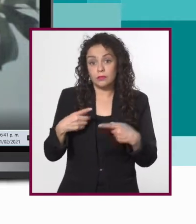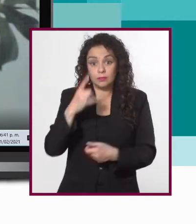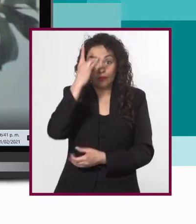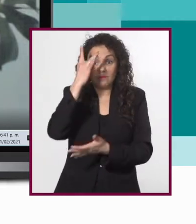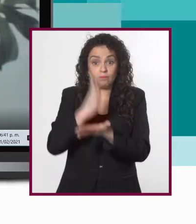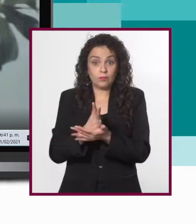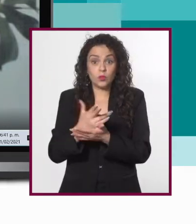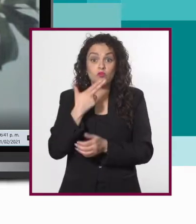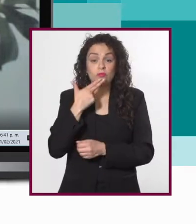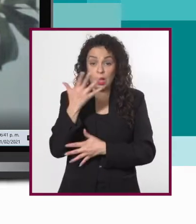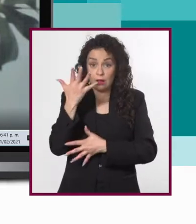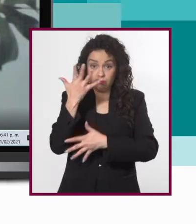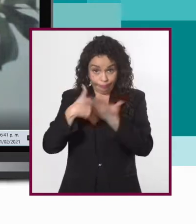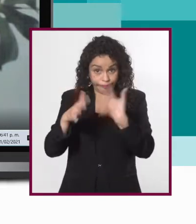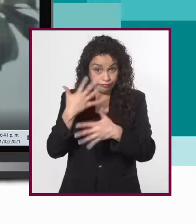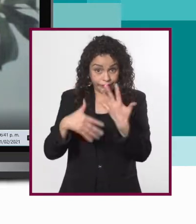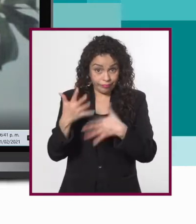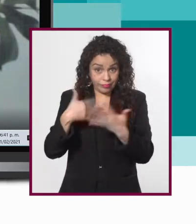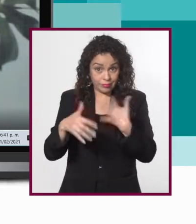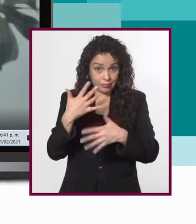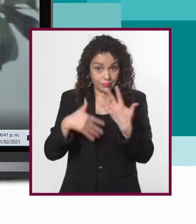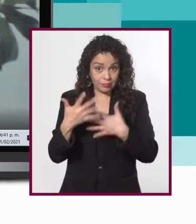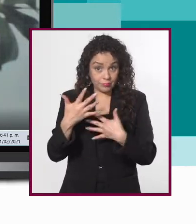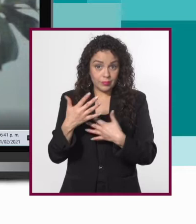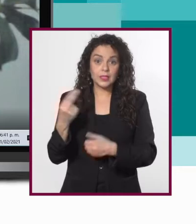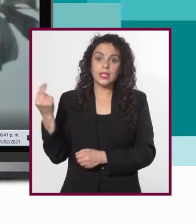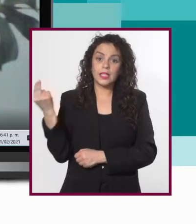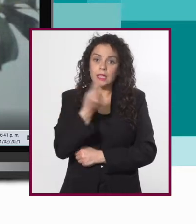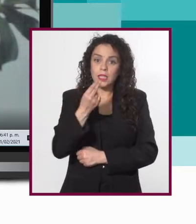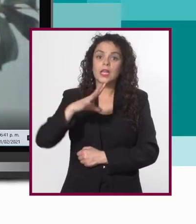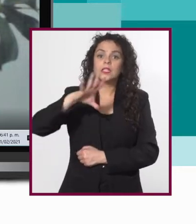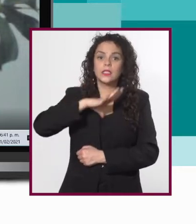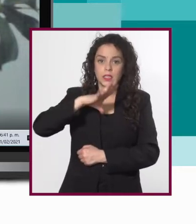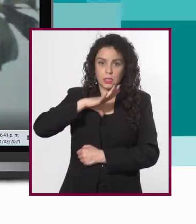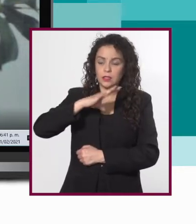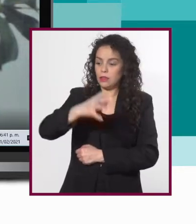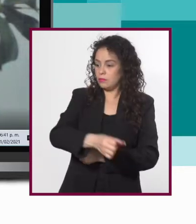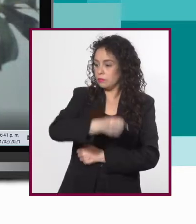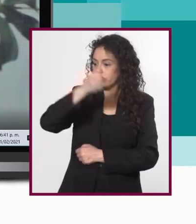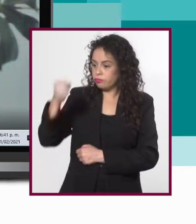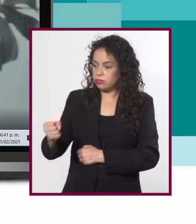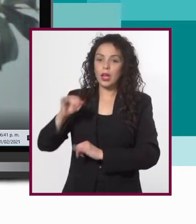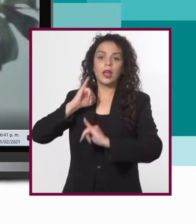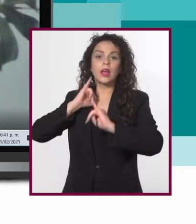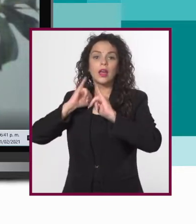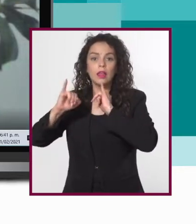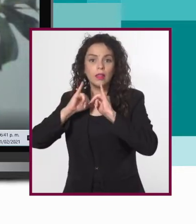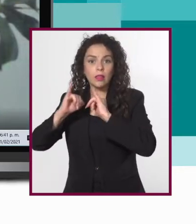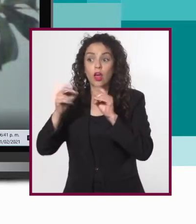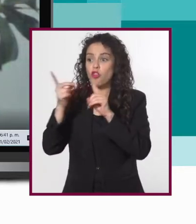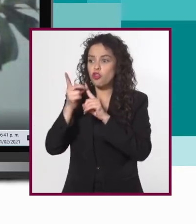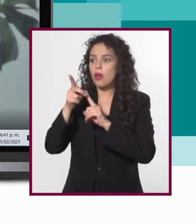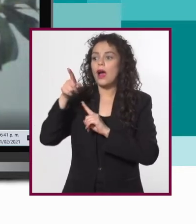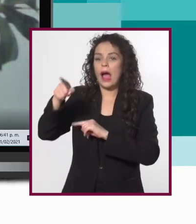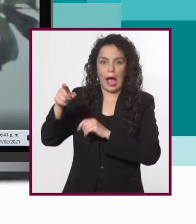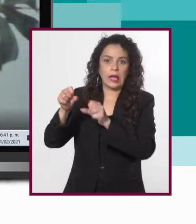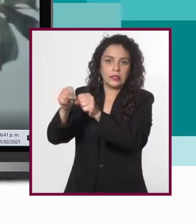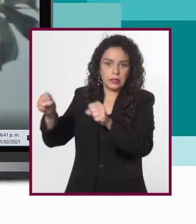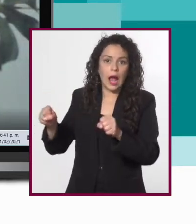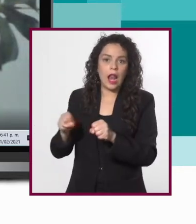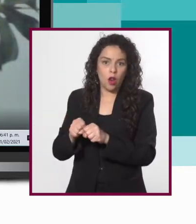solo hablan lengua de señas, entonces que haya intérprete en los salones de clase.